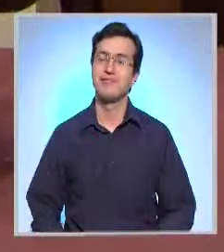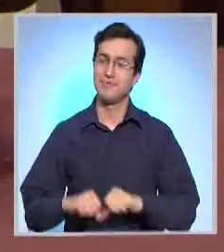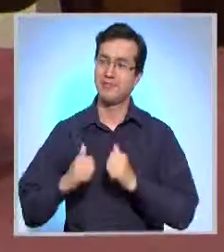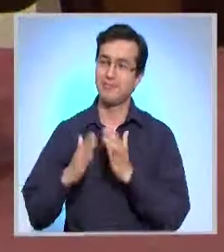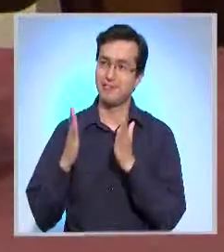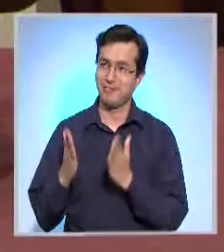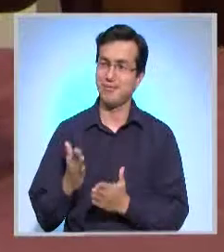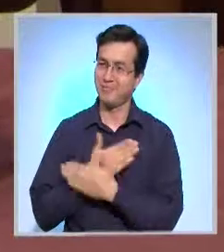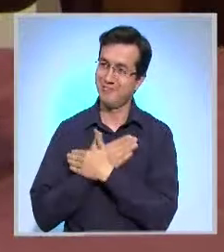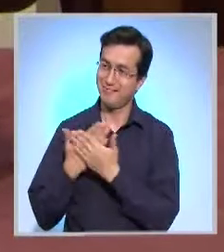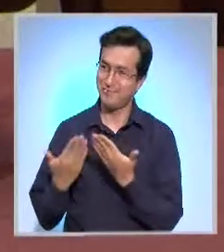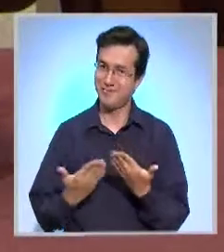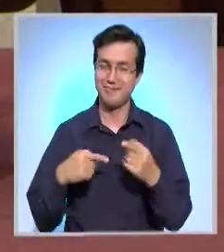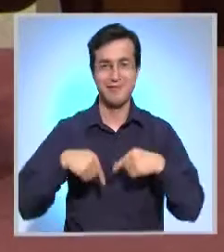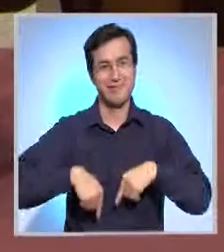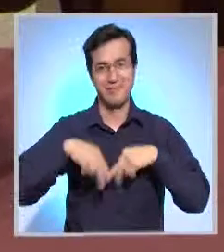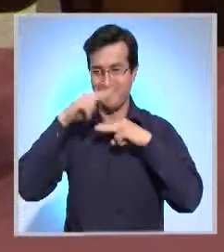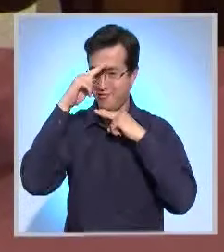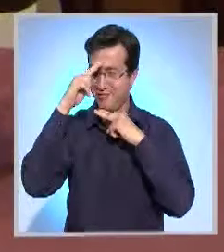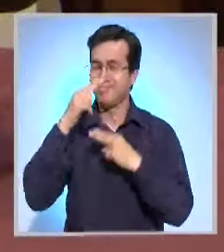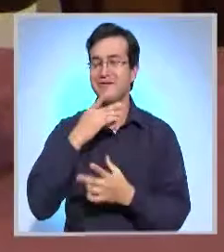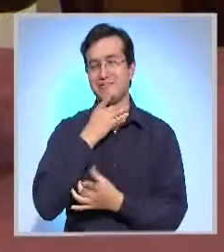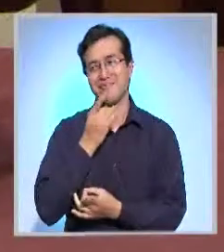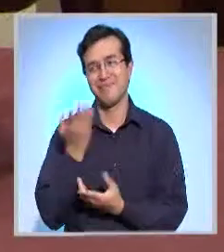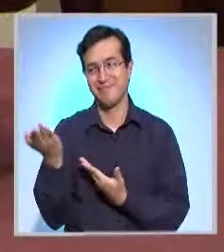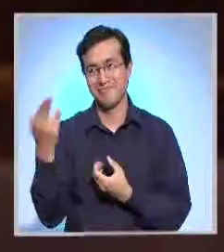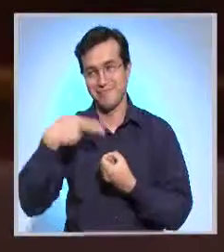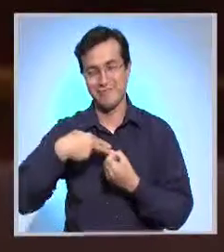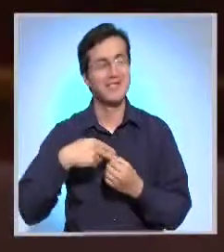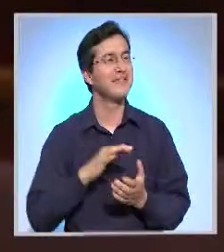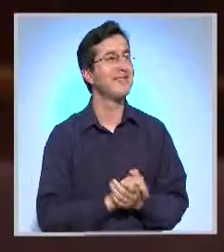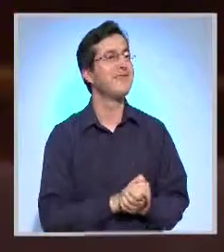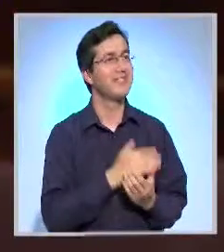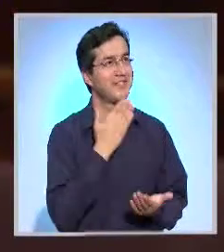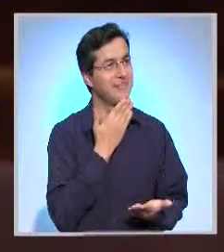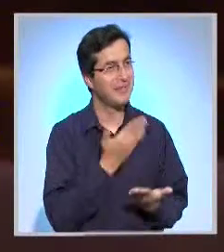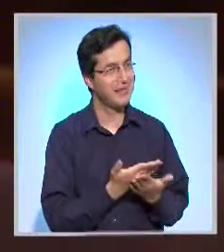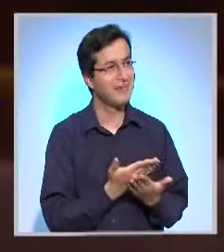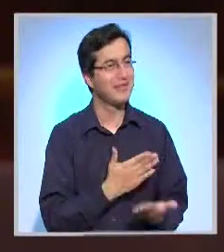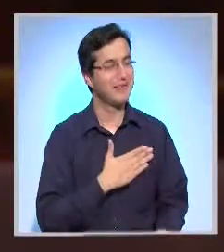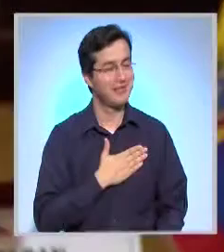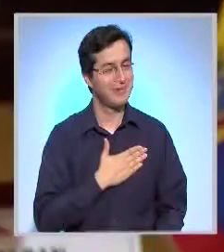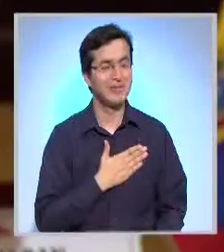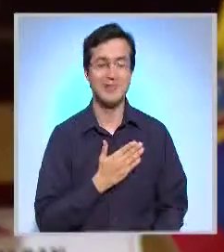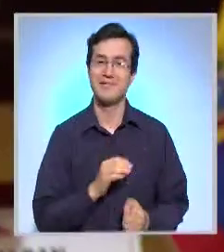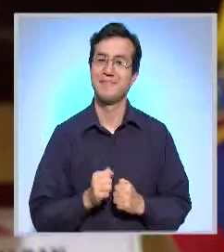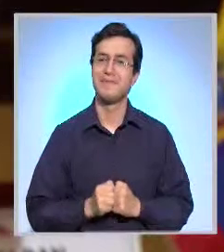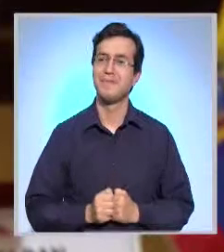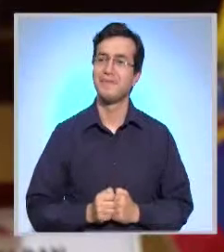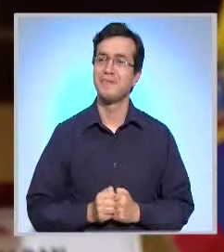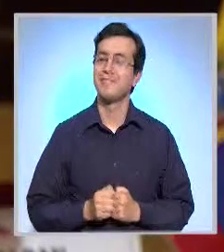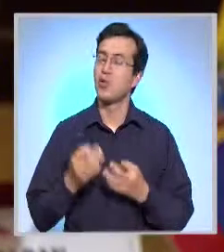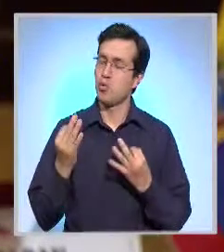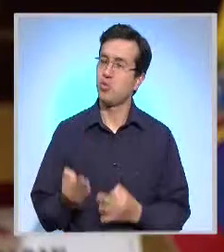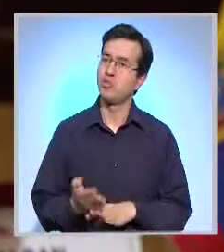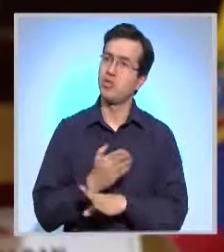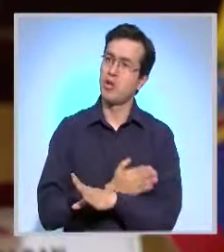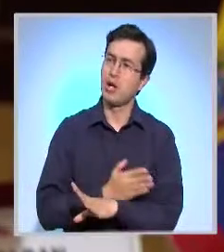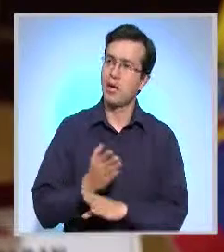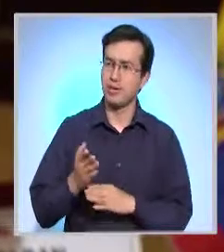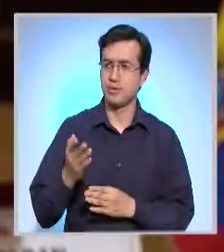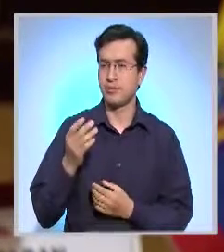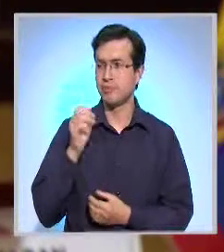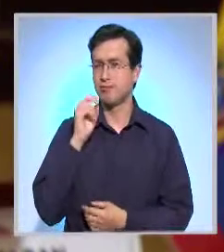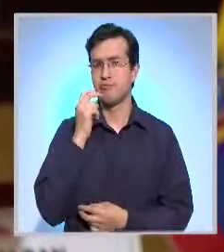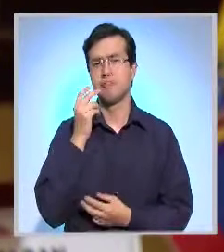Asambleísta Peña, bienvenida a la Televisión Legislativa. Qué gusto que nos acompañe. Muchísimas gracias por la oportunidad. Precisamente como lo planteábamos ya en la